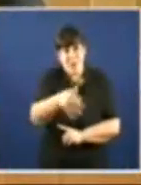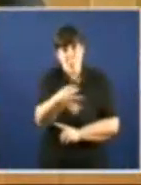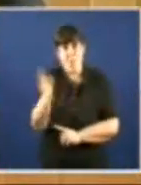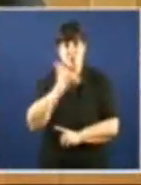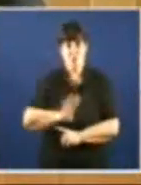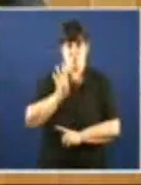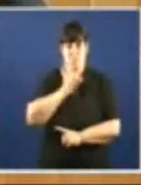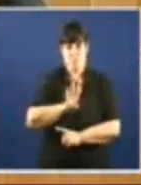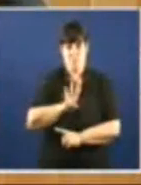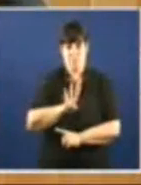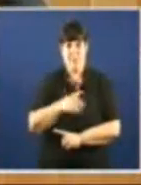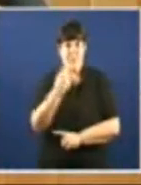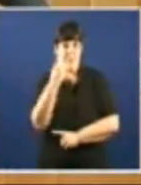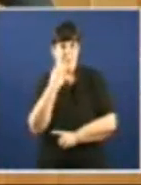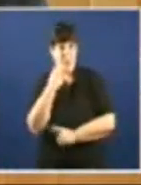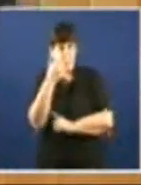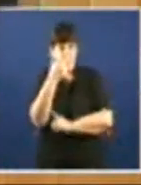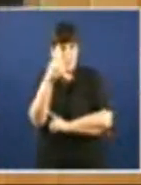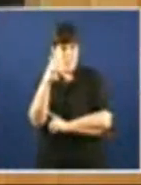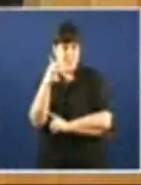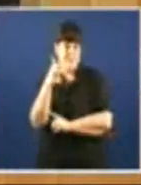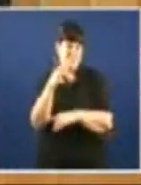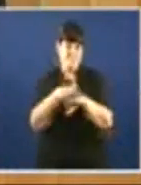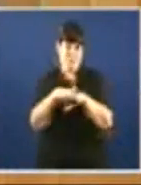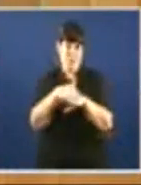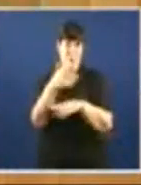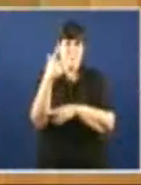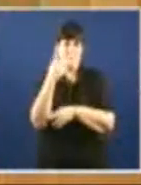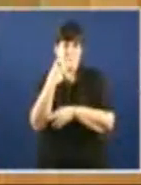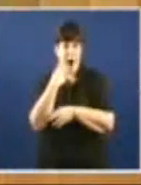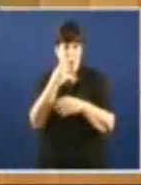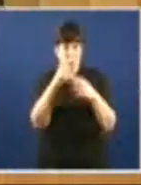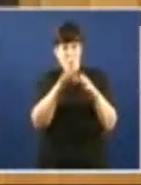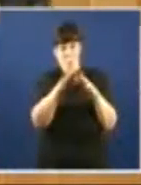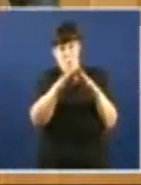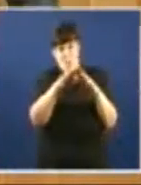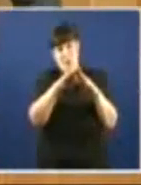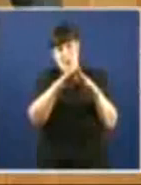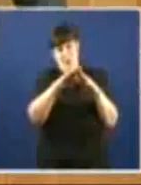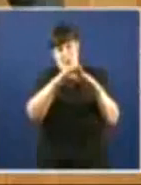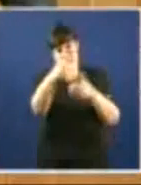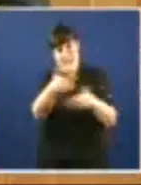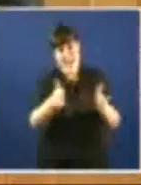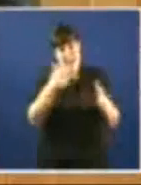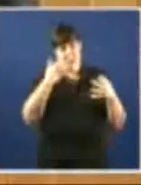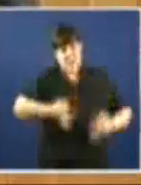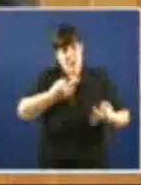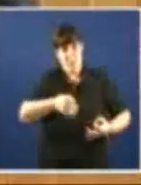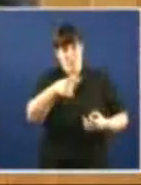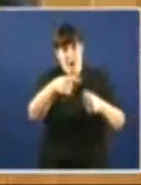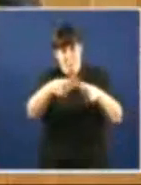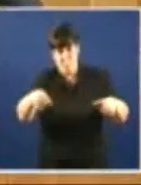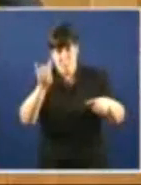seguridade dos bancos Están cheos de lingotes de ouro Que producen morte e destrucción nestes países E é que o negocio destas